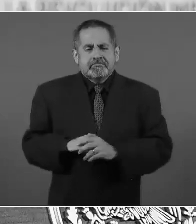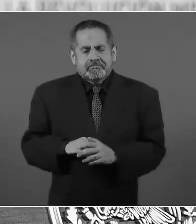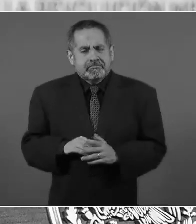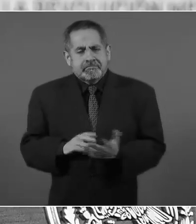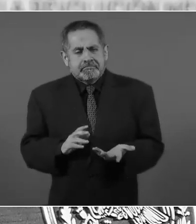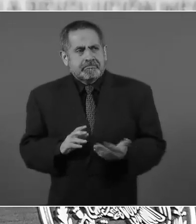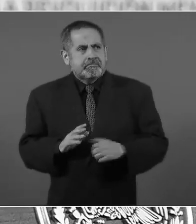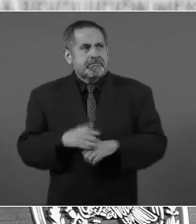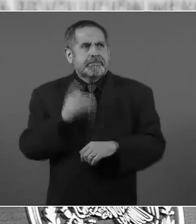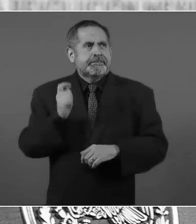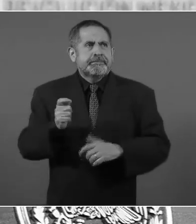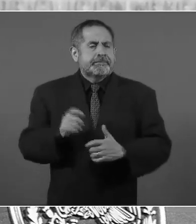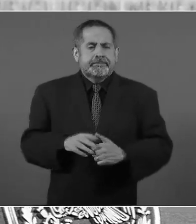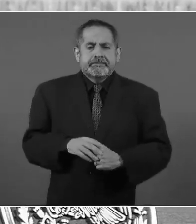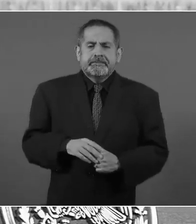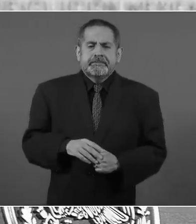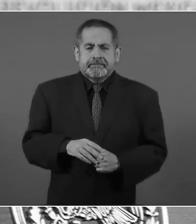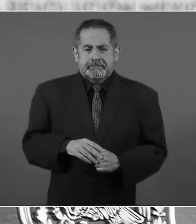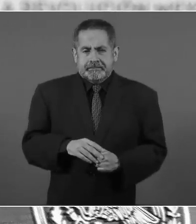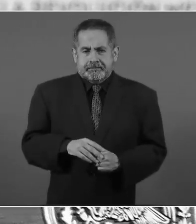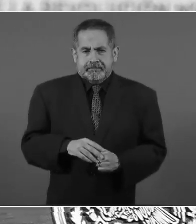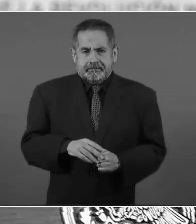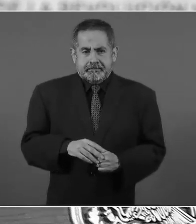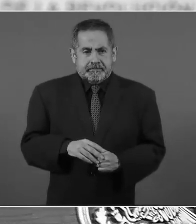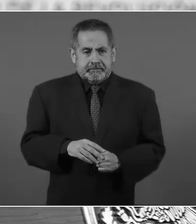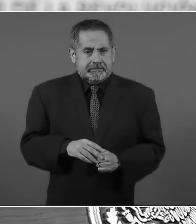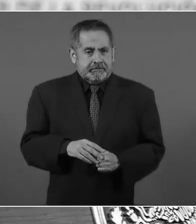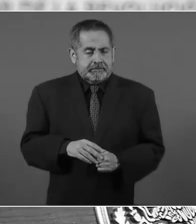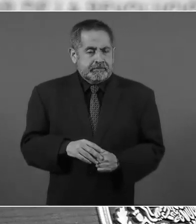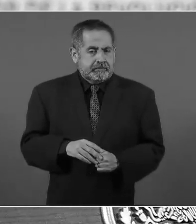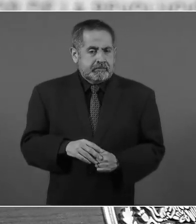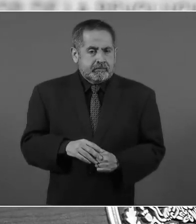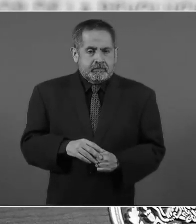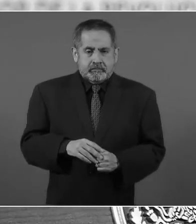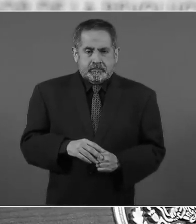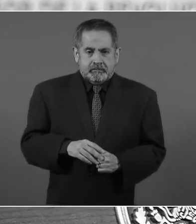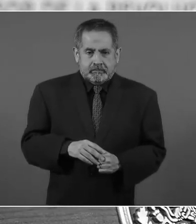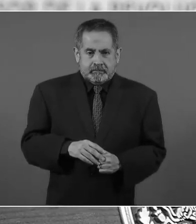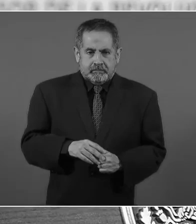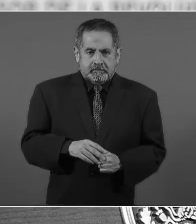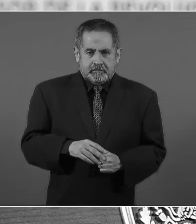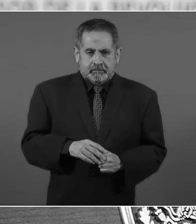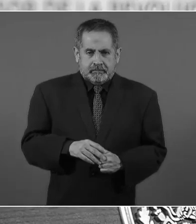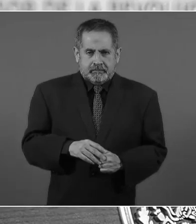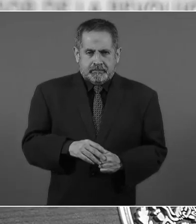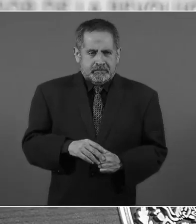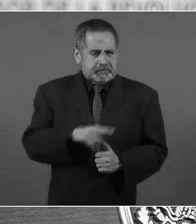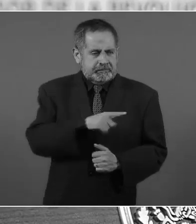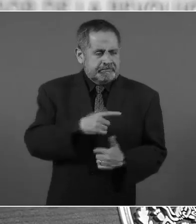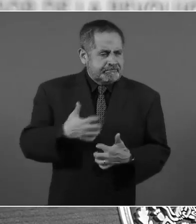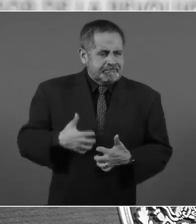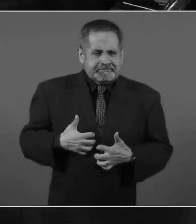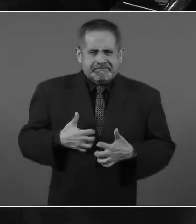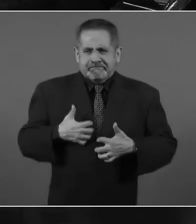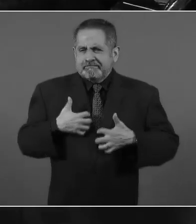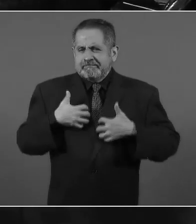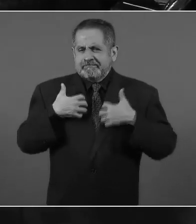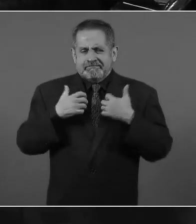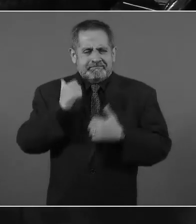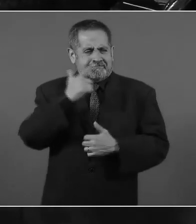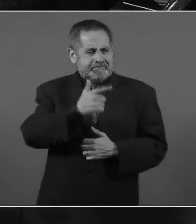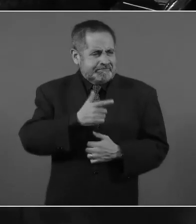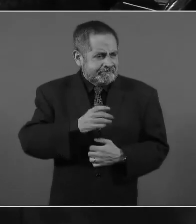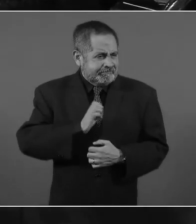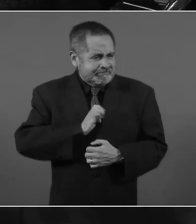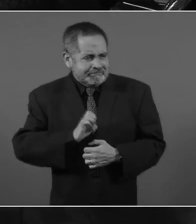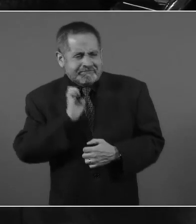coraje y mucho menos odio.